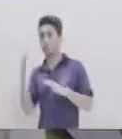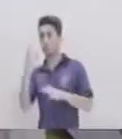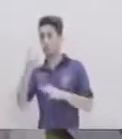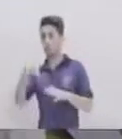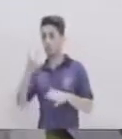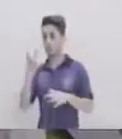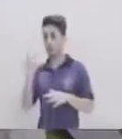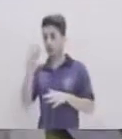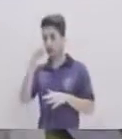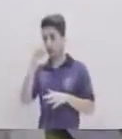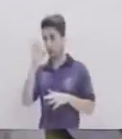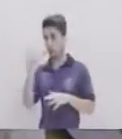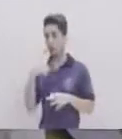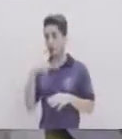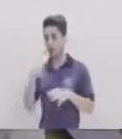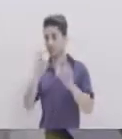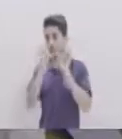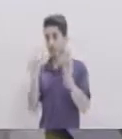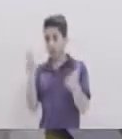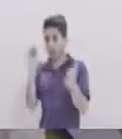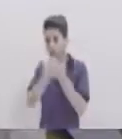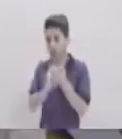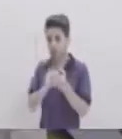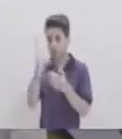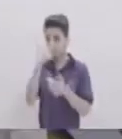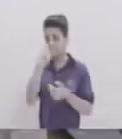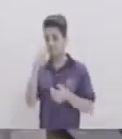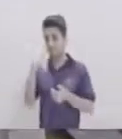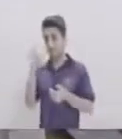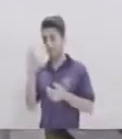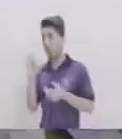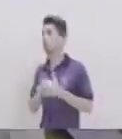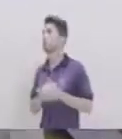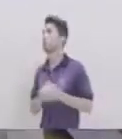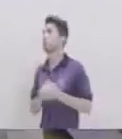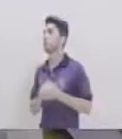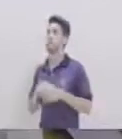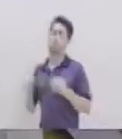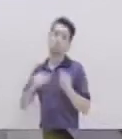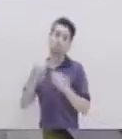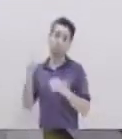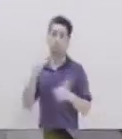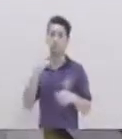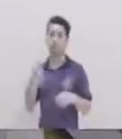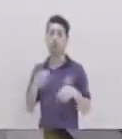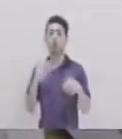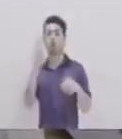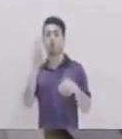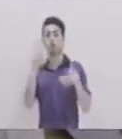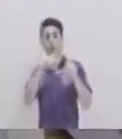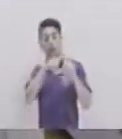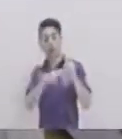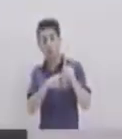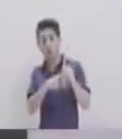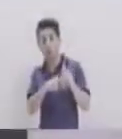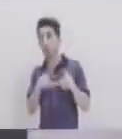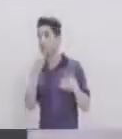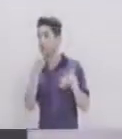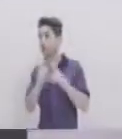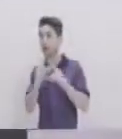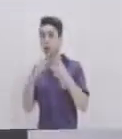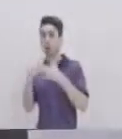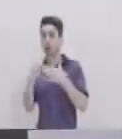Esa puede ser Una forma En la que yo aplique La ley de senos Otra manera Puede ser Que conozca dos ángulos Y cualquier